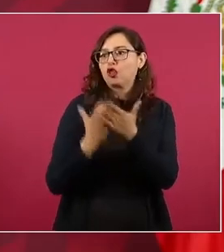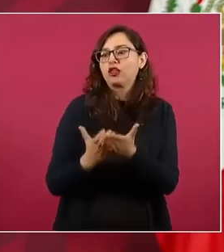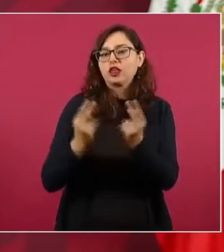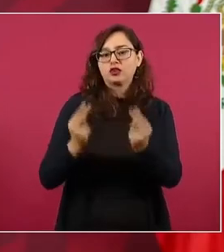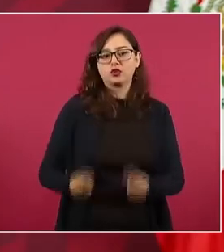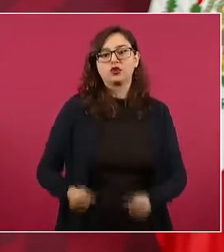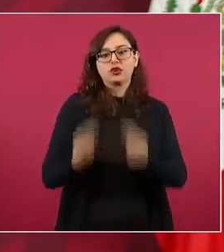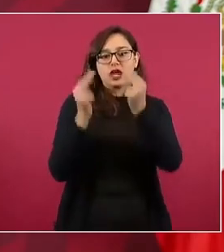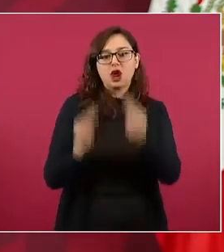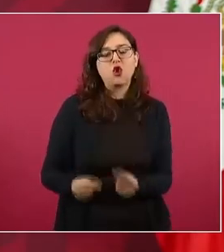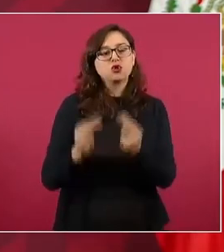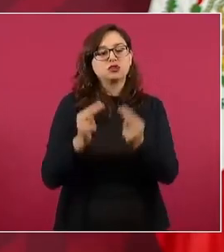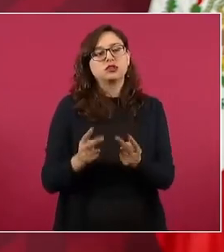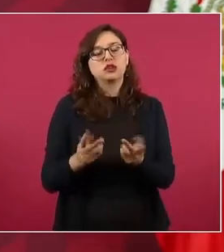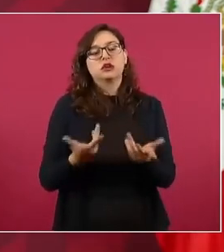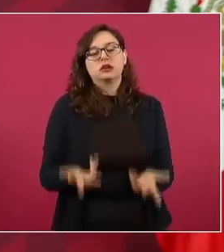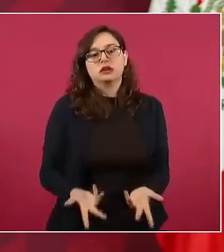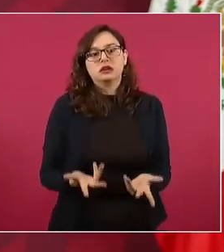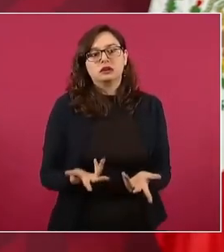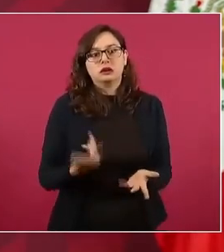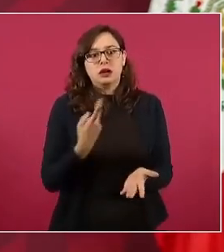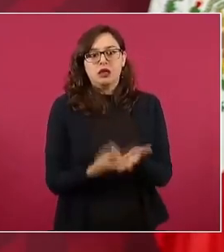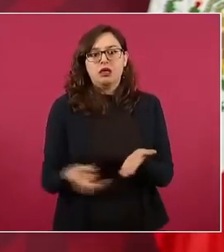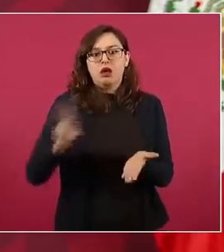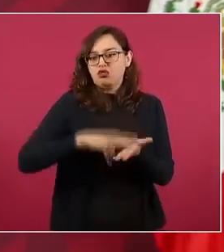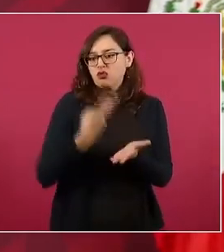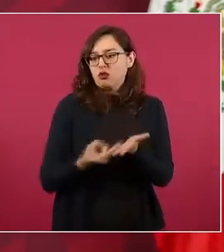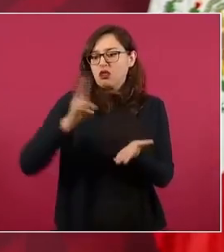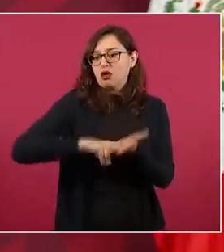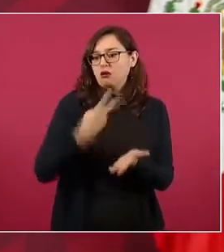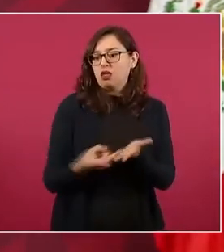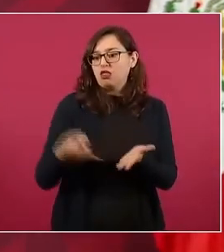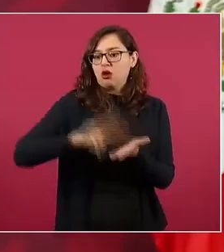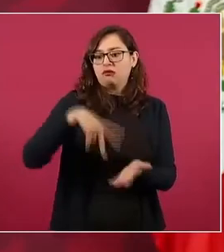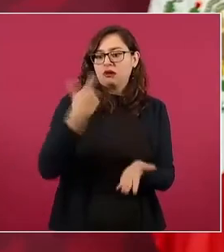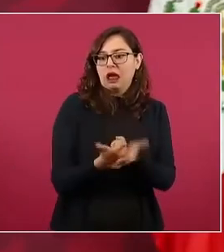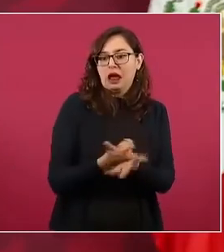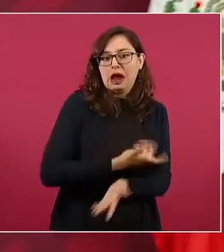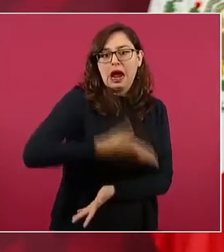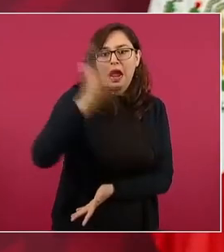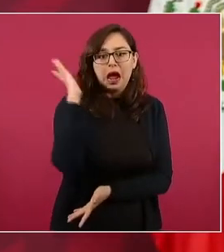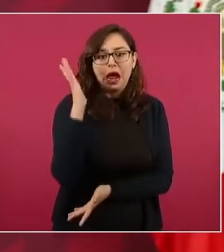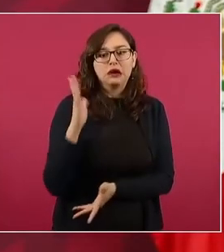dos, tres, cuatro, cinco, diez veces más de lo que vale una obra.